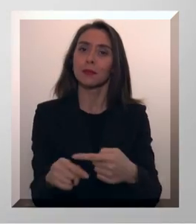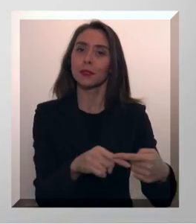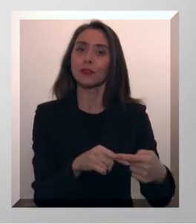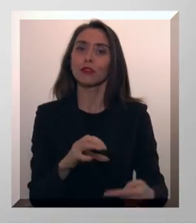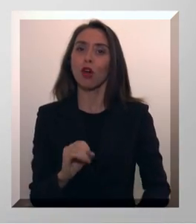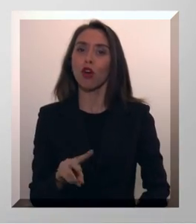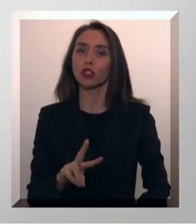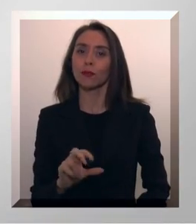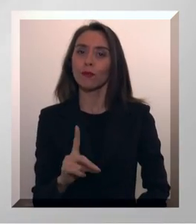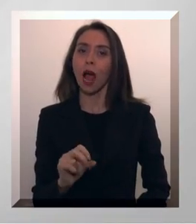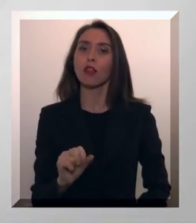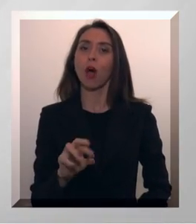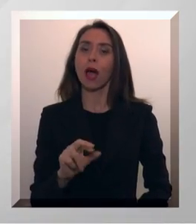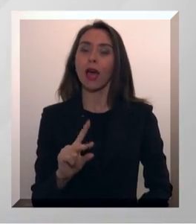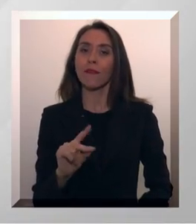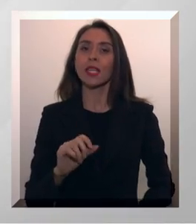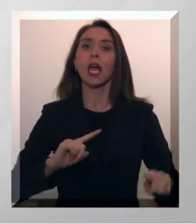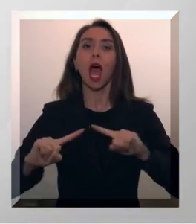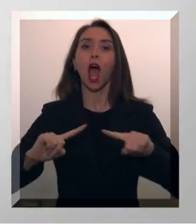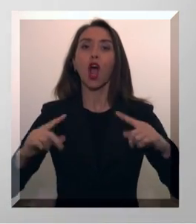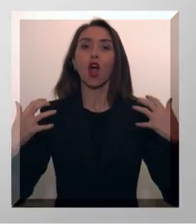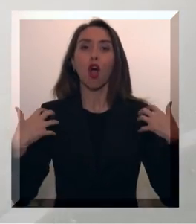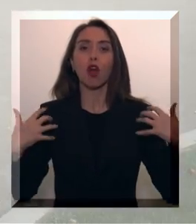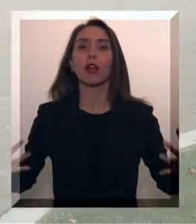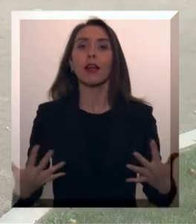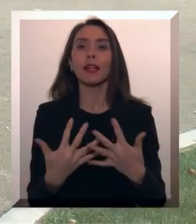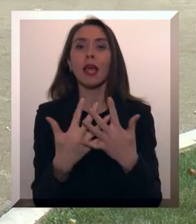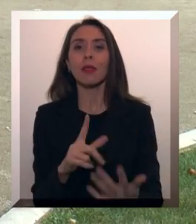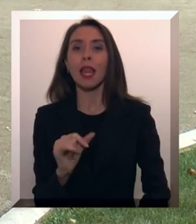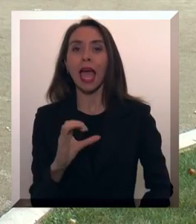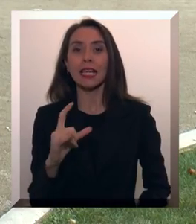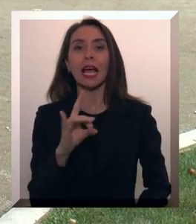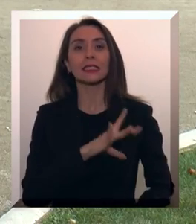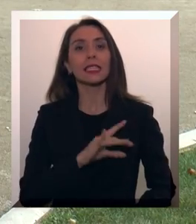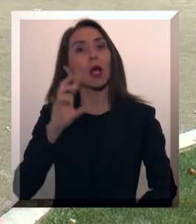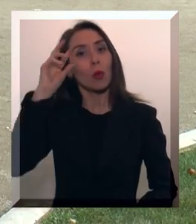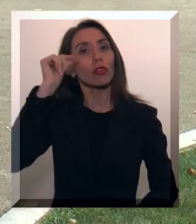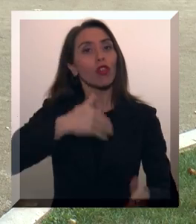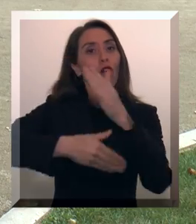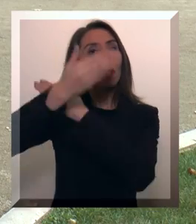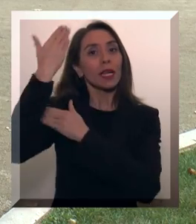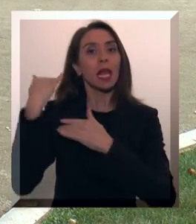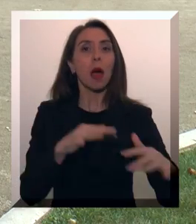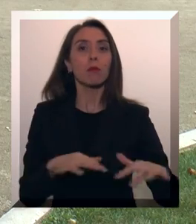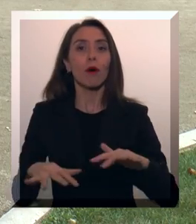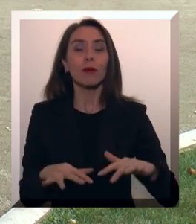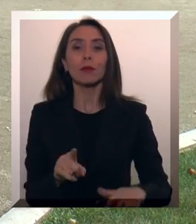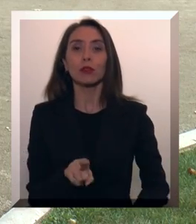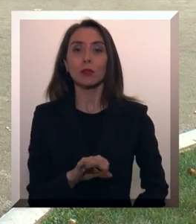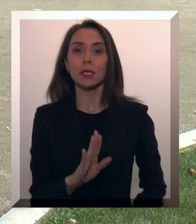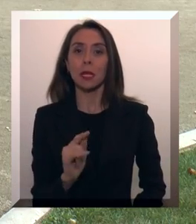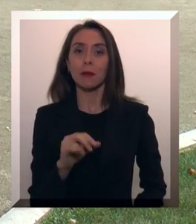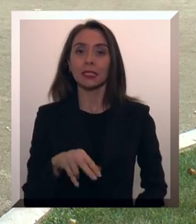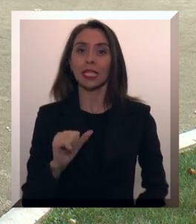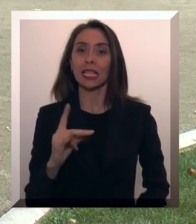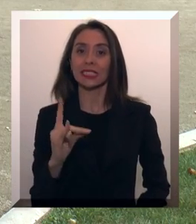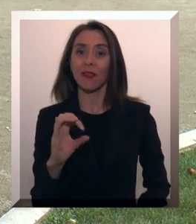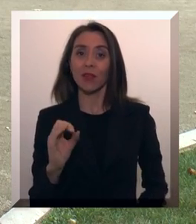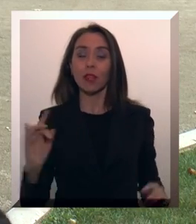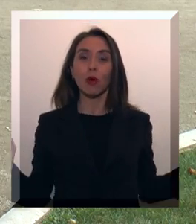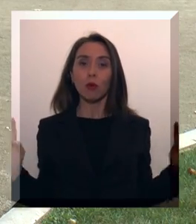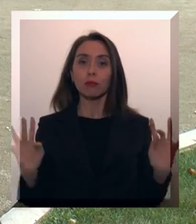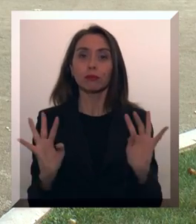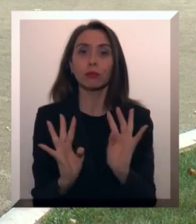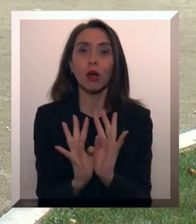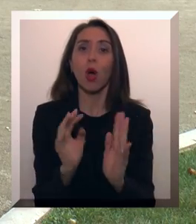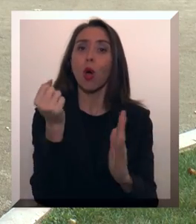Osvaldo Aravena, coordinador Red Laical de Chile. Cuando se crea el Movimiento Sebastián Acevedo, logren reunirse